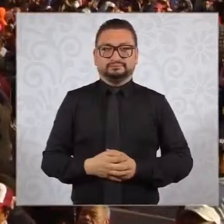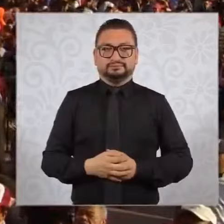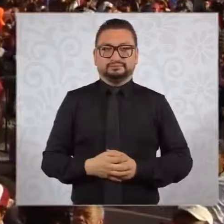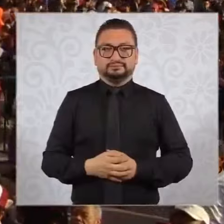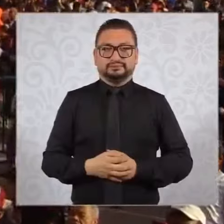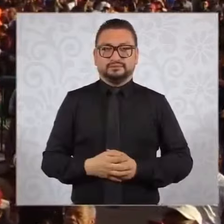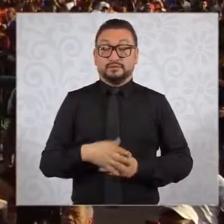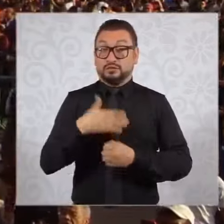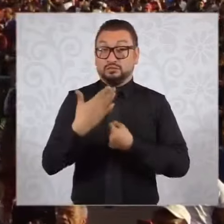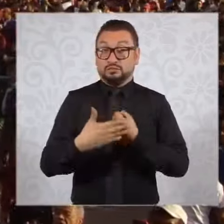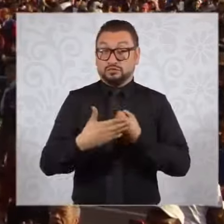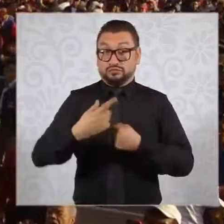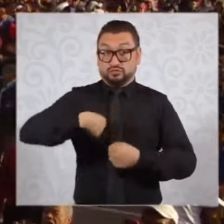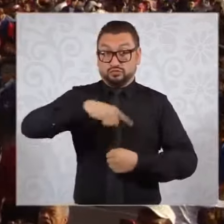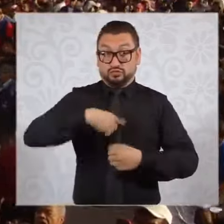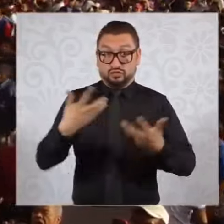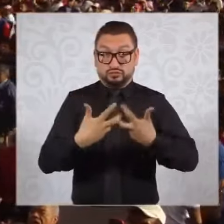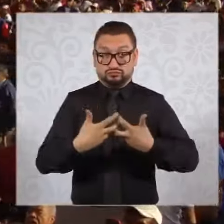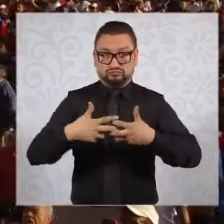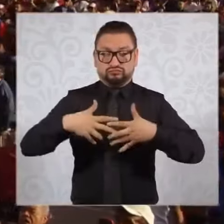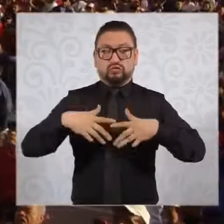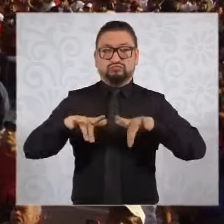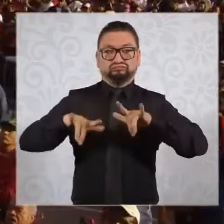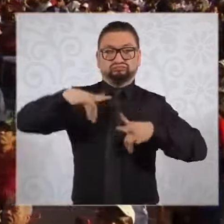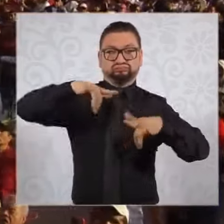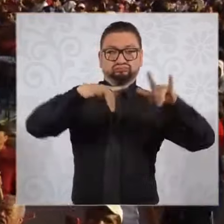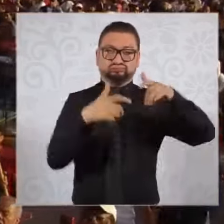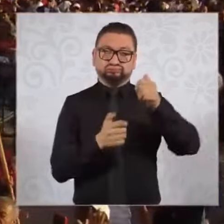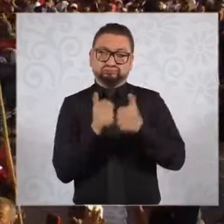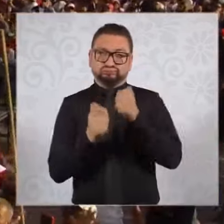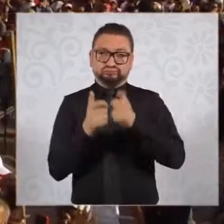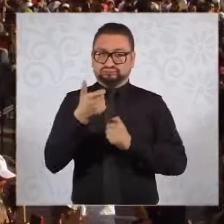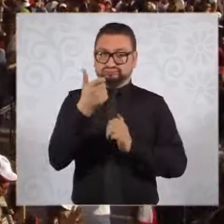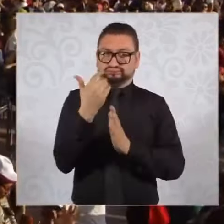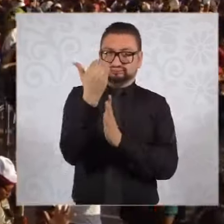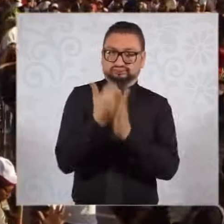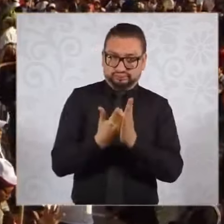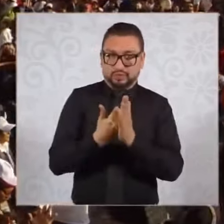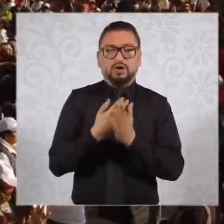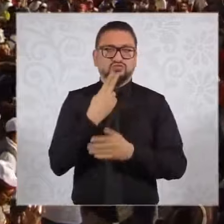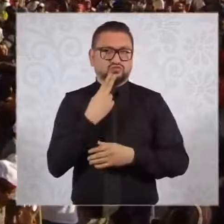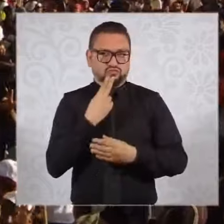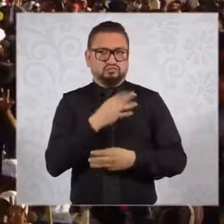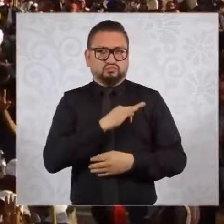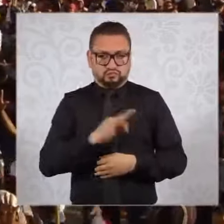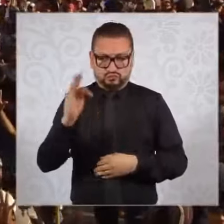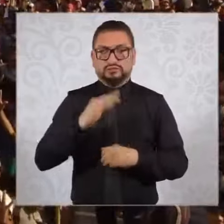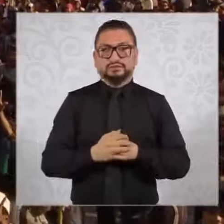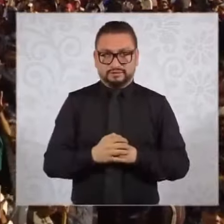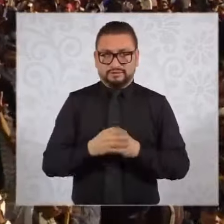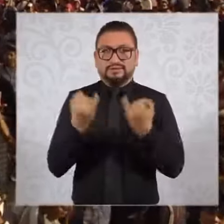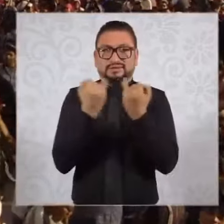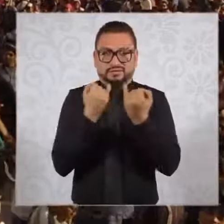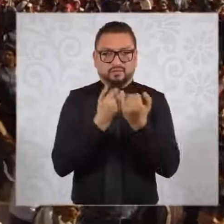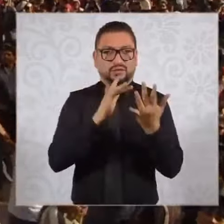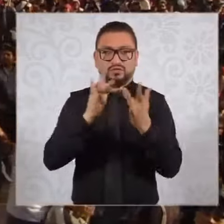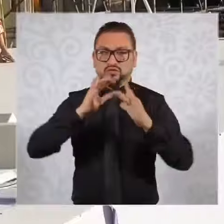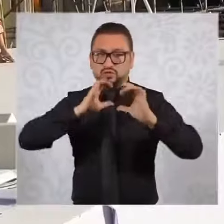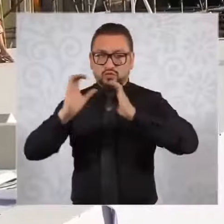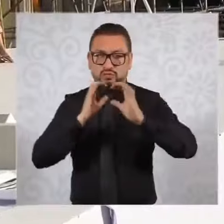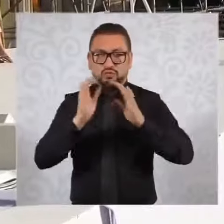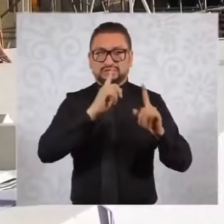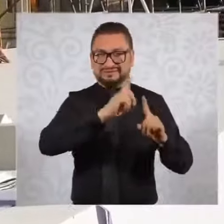Produciremos drones de bajo costo y alta eficiencia, equipos de telecomunicaciones